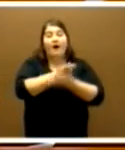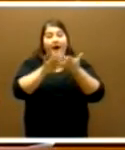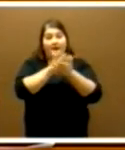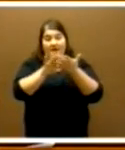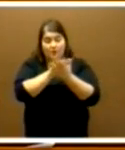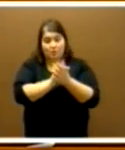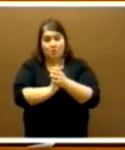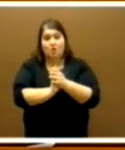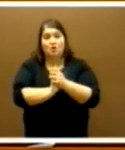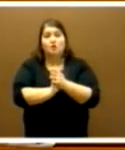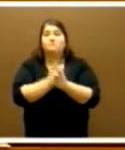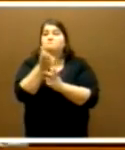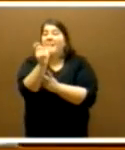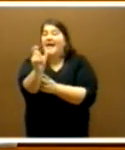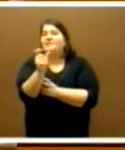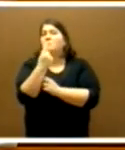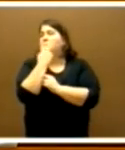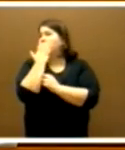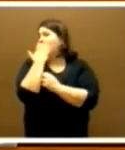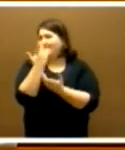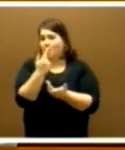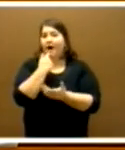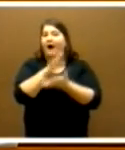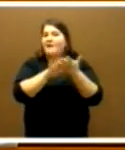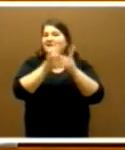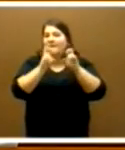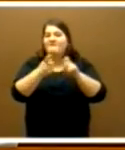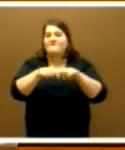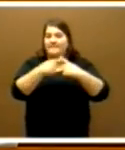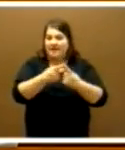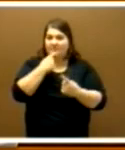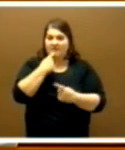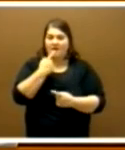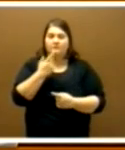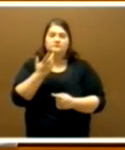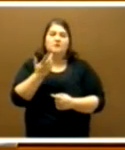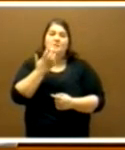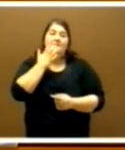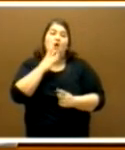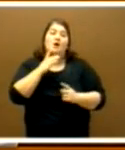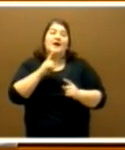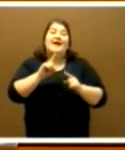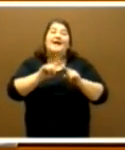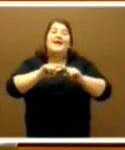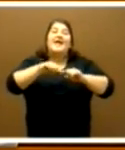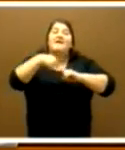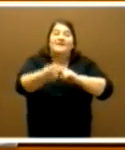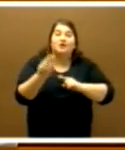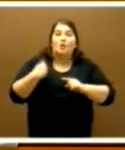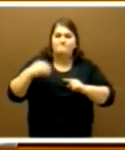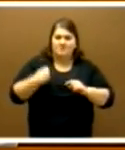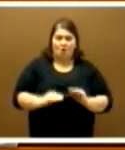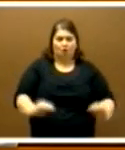palabras como…, hablando también de la familia, sobre el efecto, el buen efecto que puede tener la conciliación